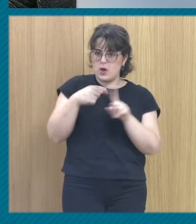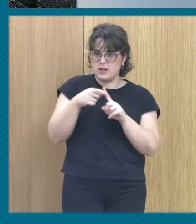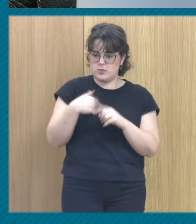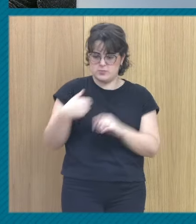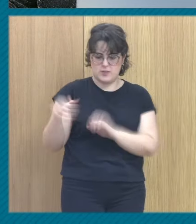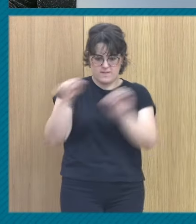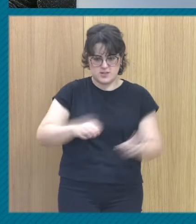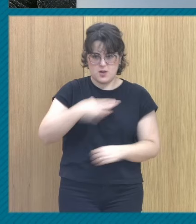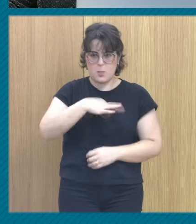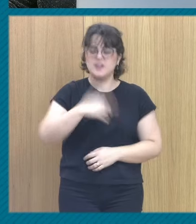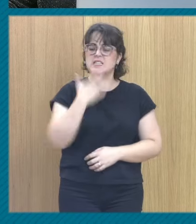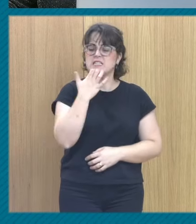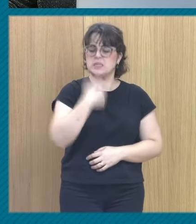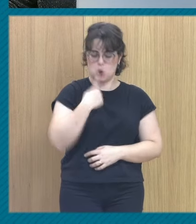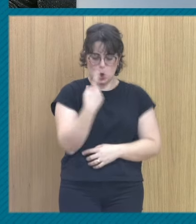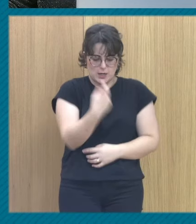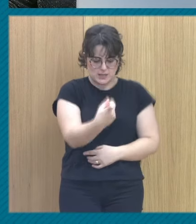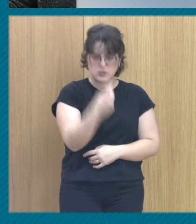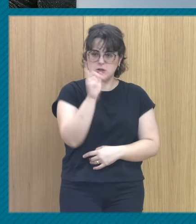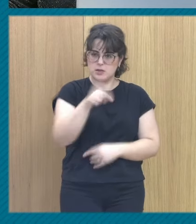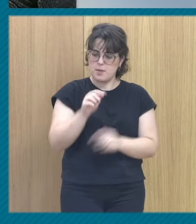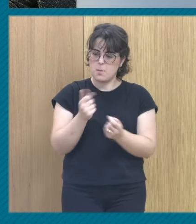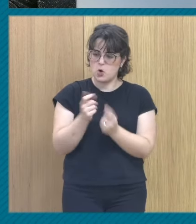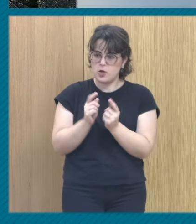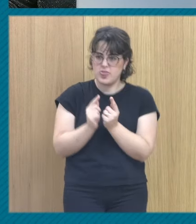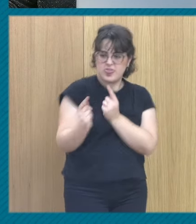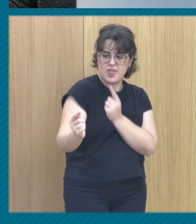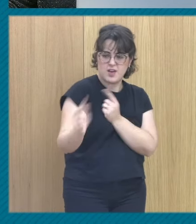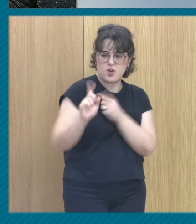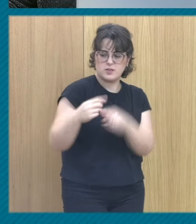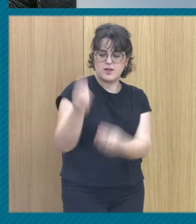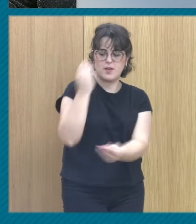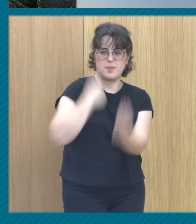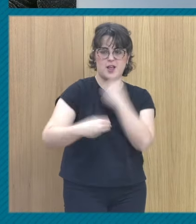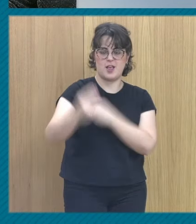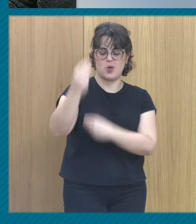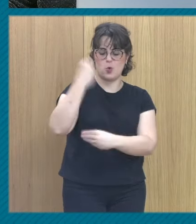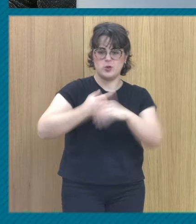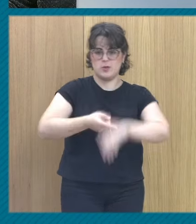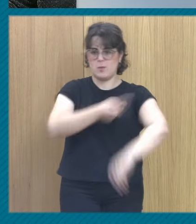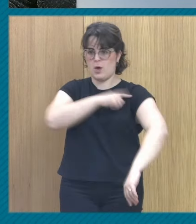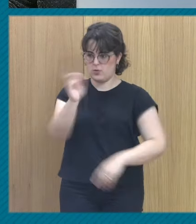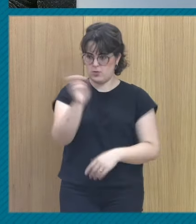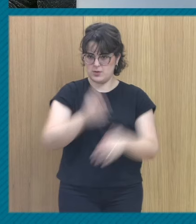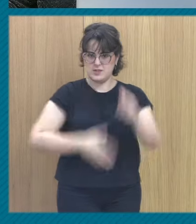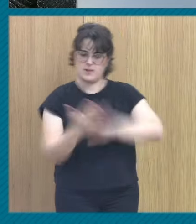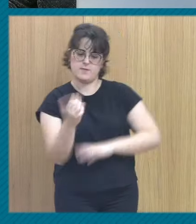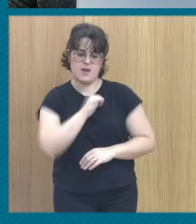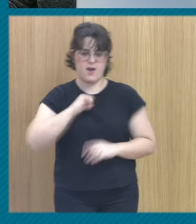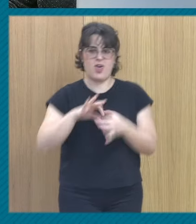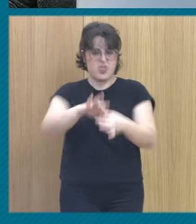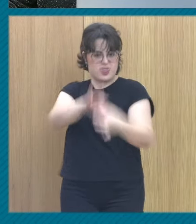falta pero al mismo tiempo suficientemente lejos como para que no me pregunten no no establezcan intimidad